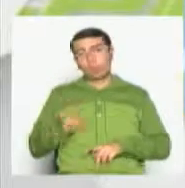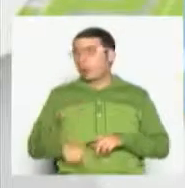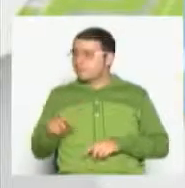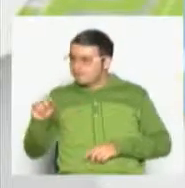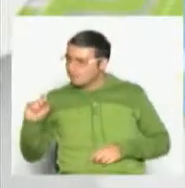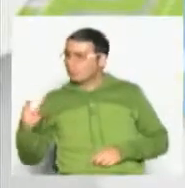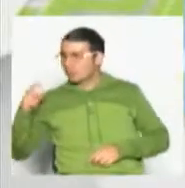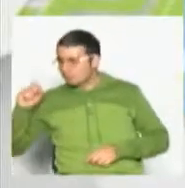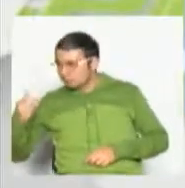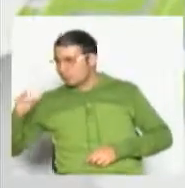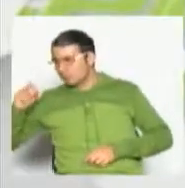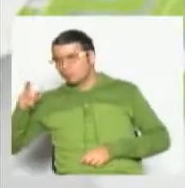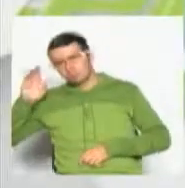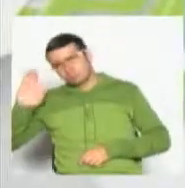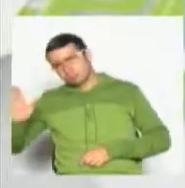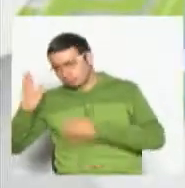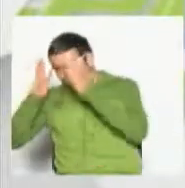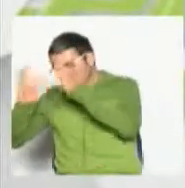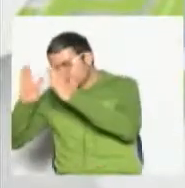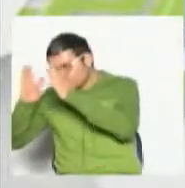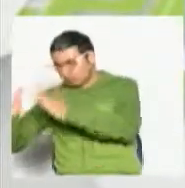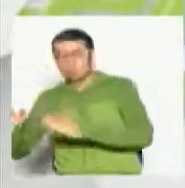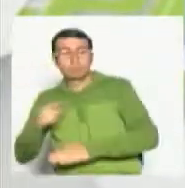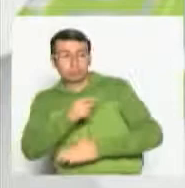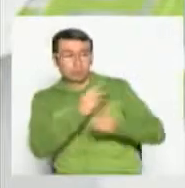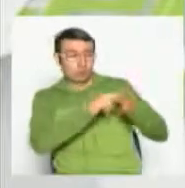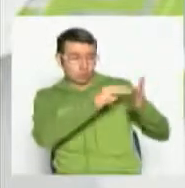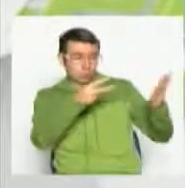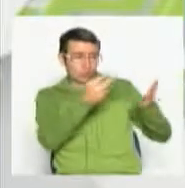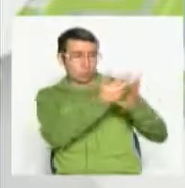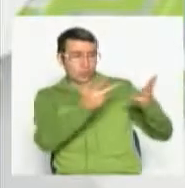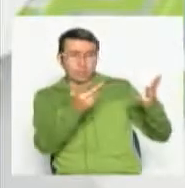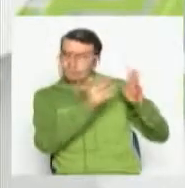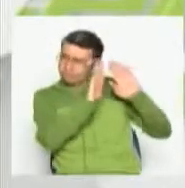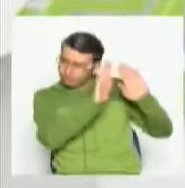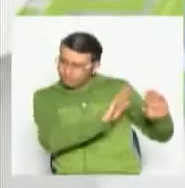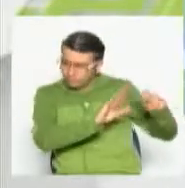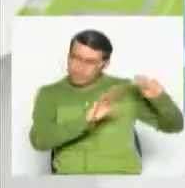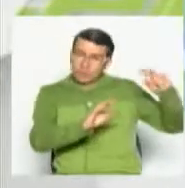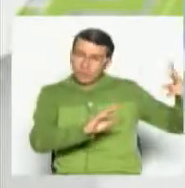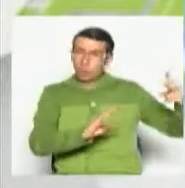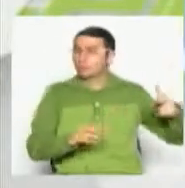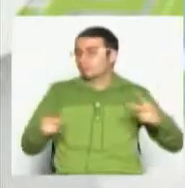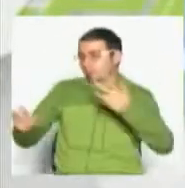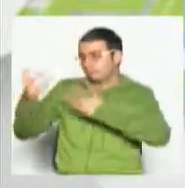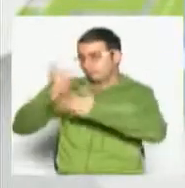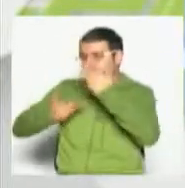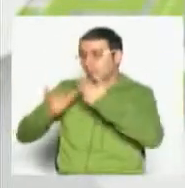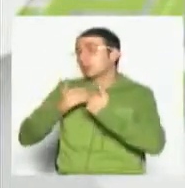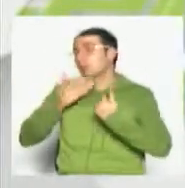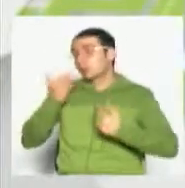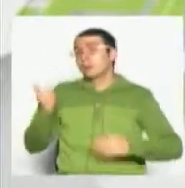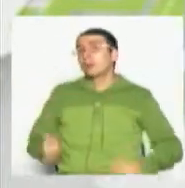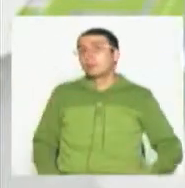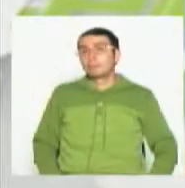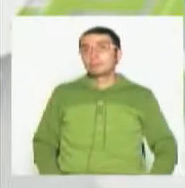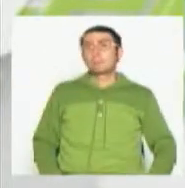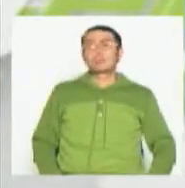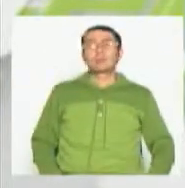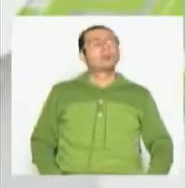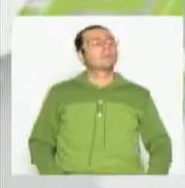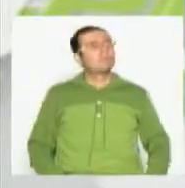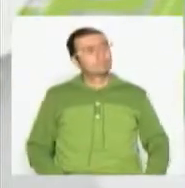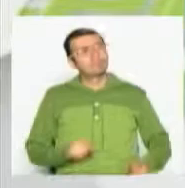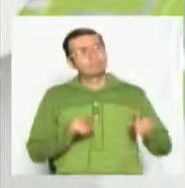es, de la tecnología, la relación que tenemos los seres humanos, los humanos con nosotros. Este tema me da, pues, para una segunda